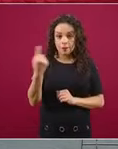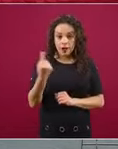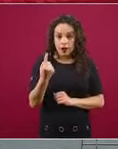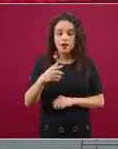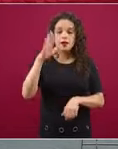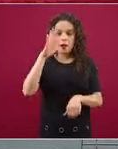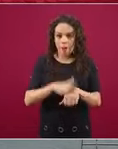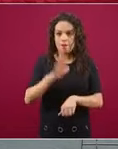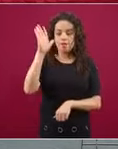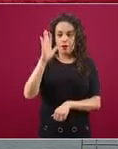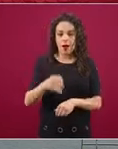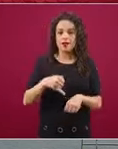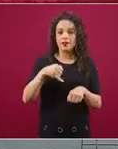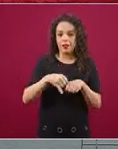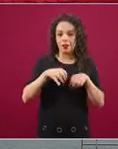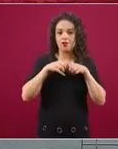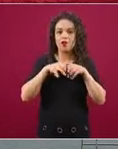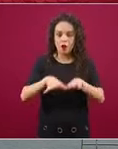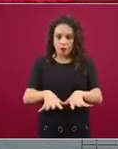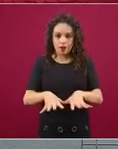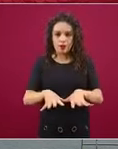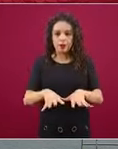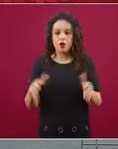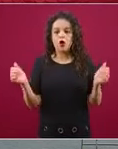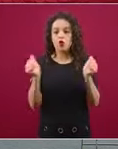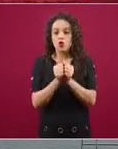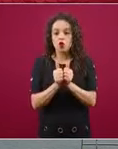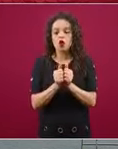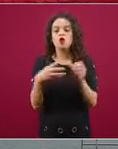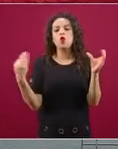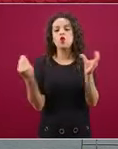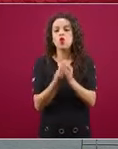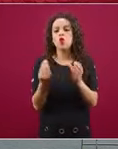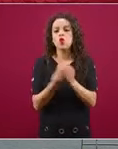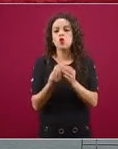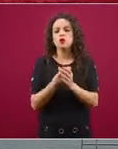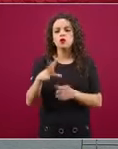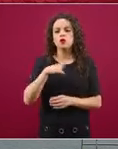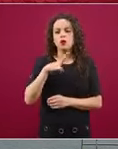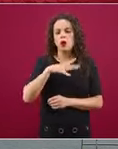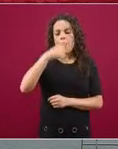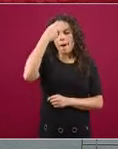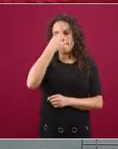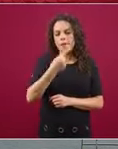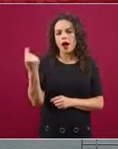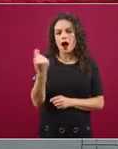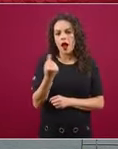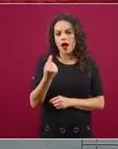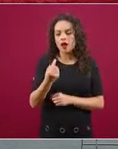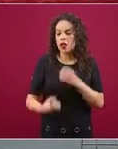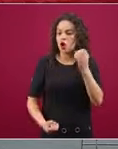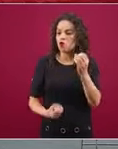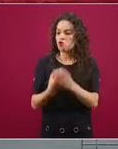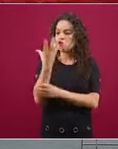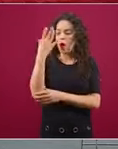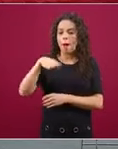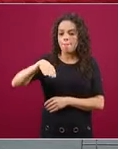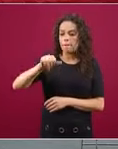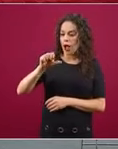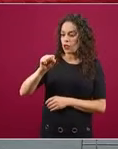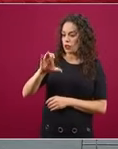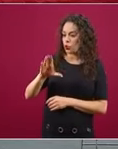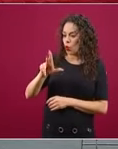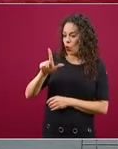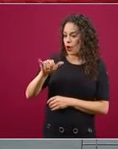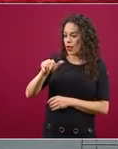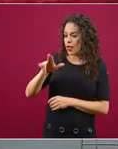de un curso que tenemos sobre masculinidades, sobre nuevas masculinidades para construir